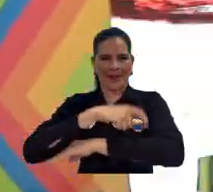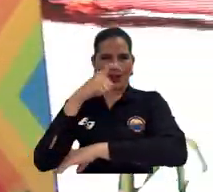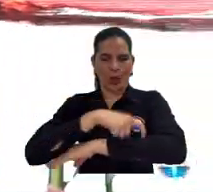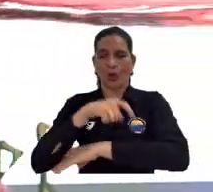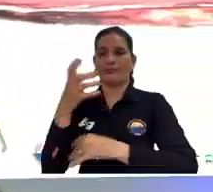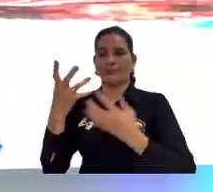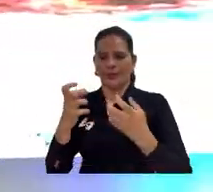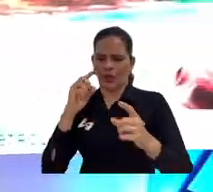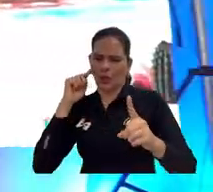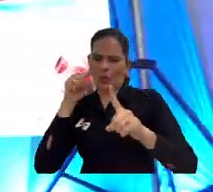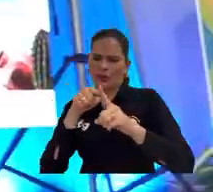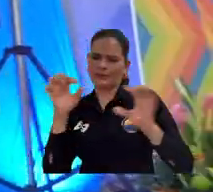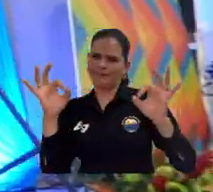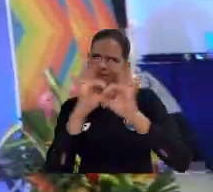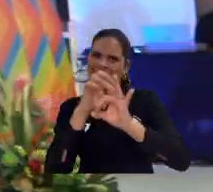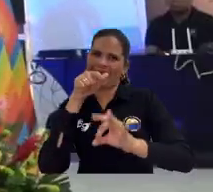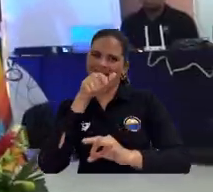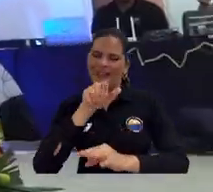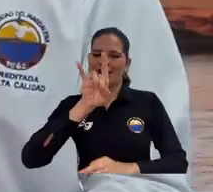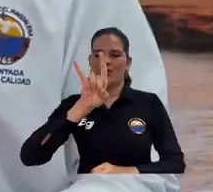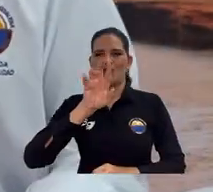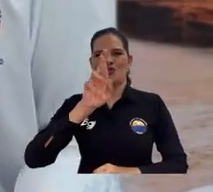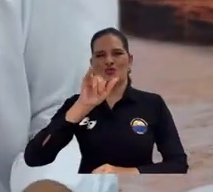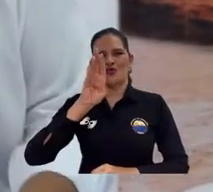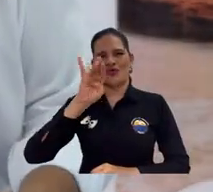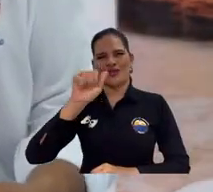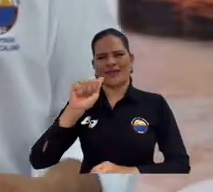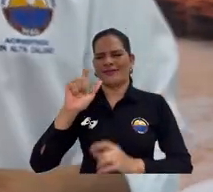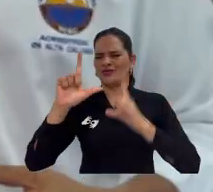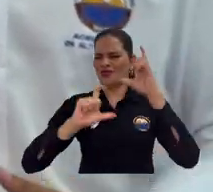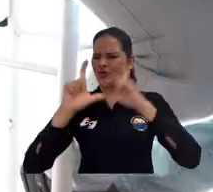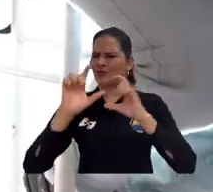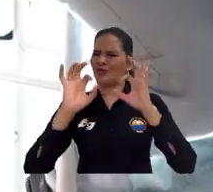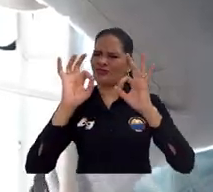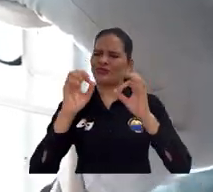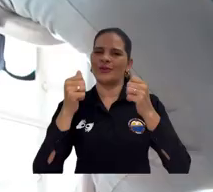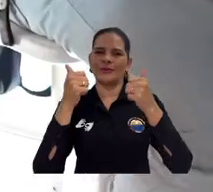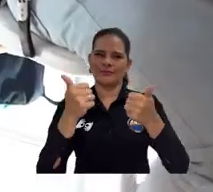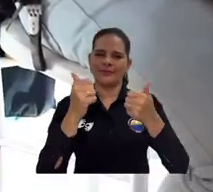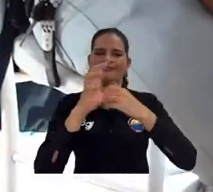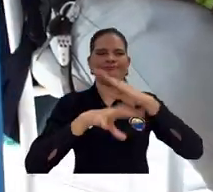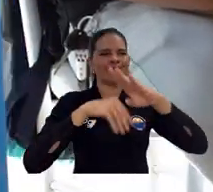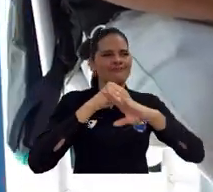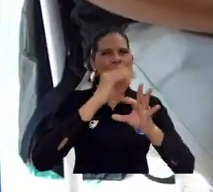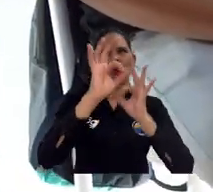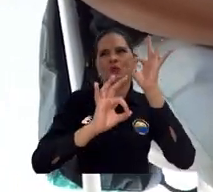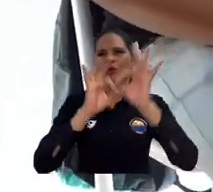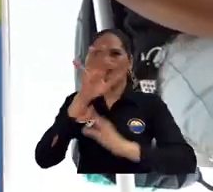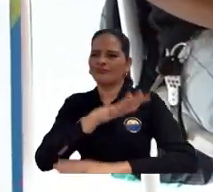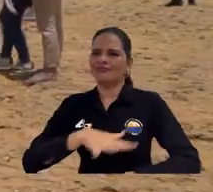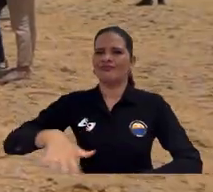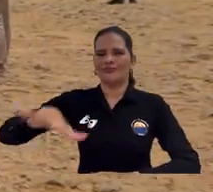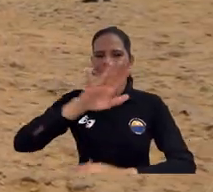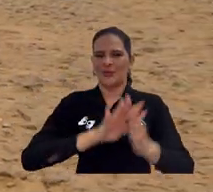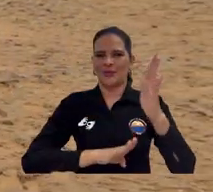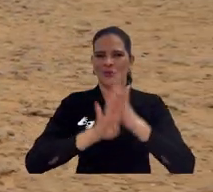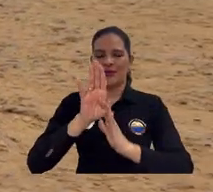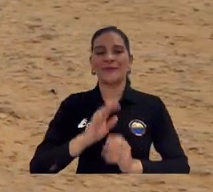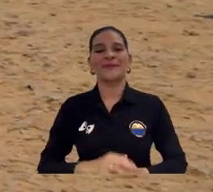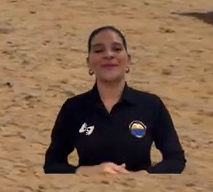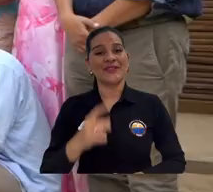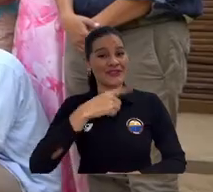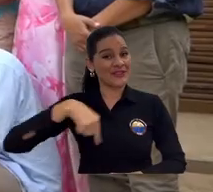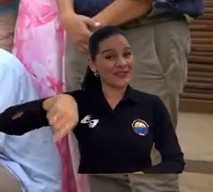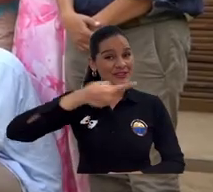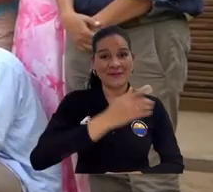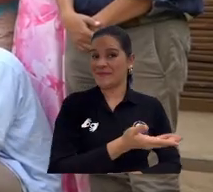y tiene como objetivo transformar a Uribia en un destacado destino turístico comunitario, promoviendo el turismo sostenible y el desarrollo